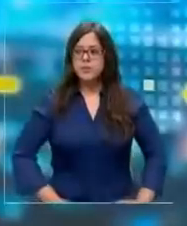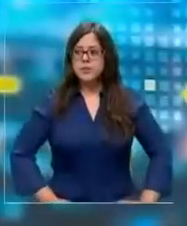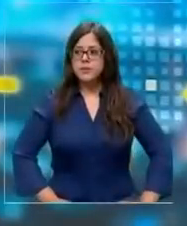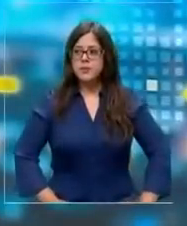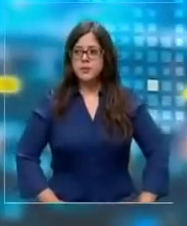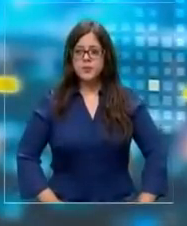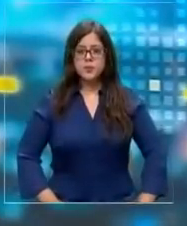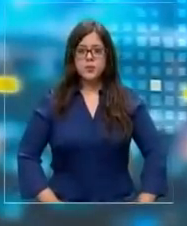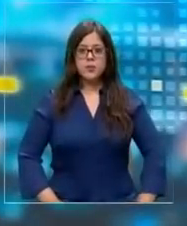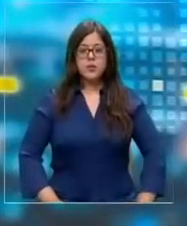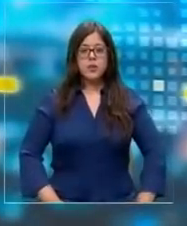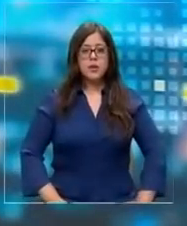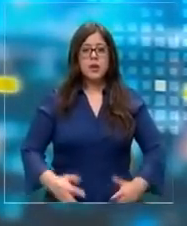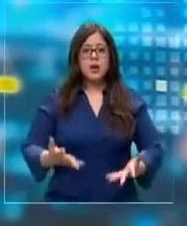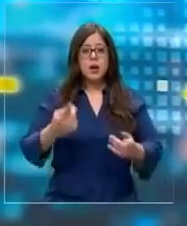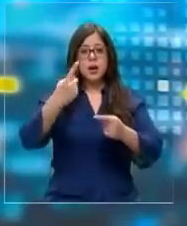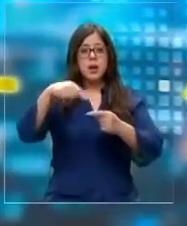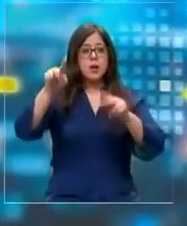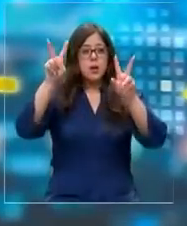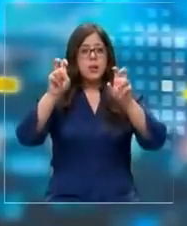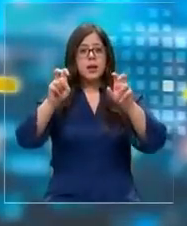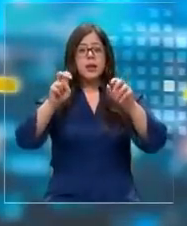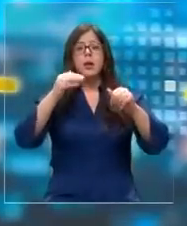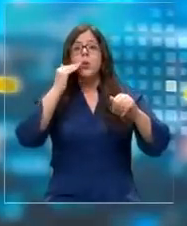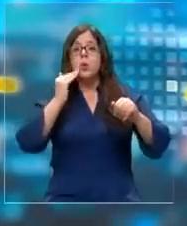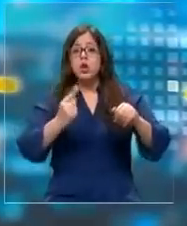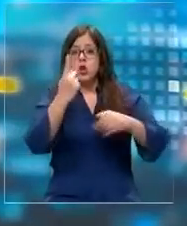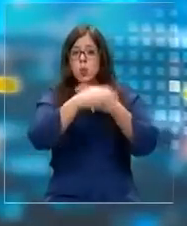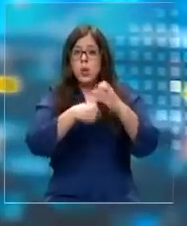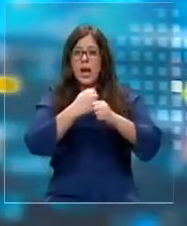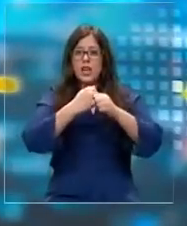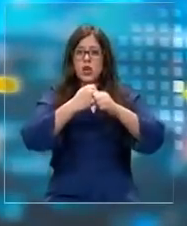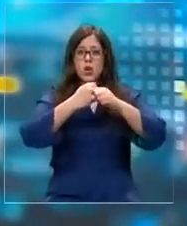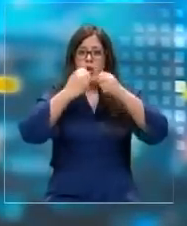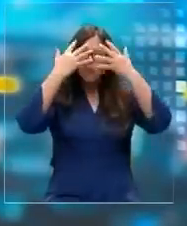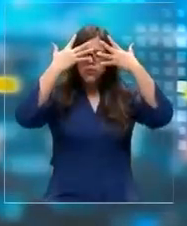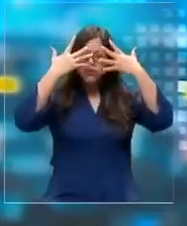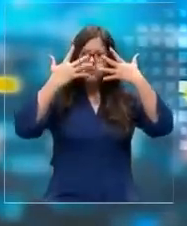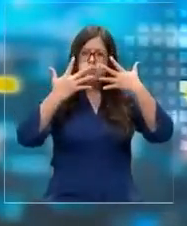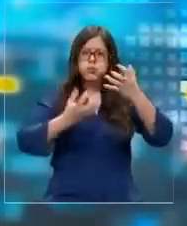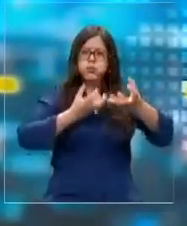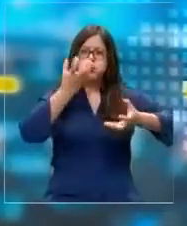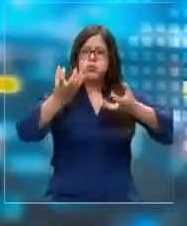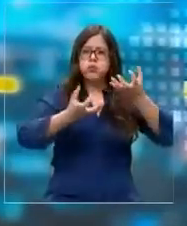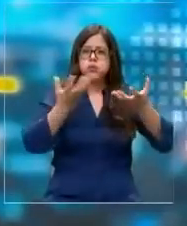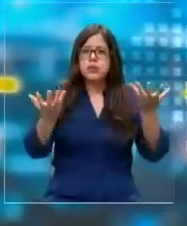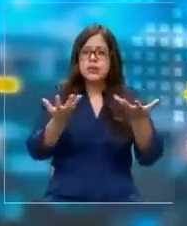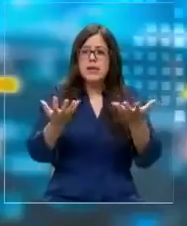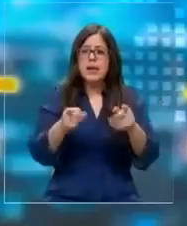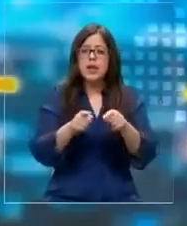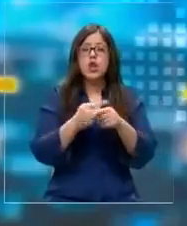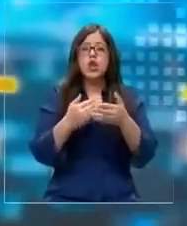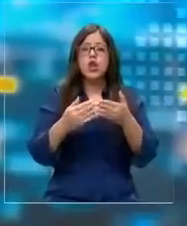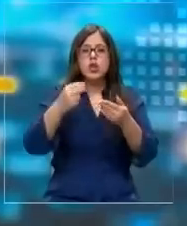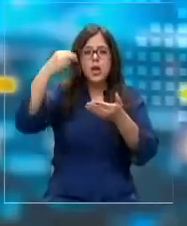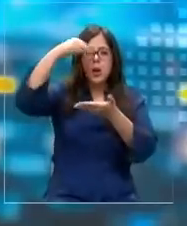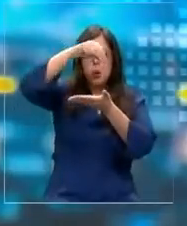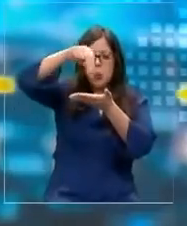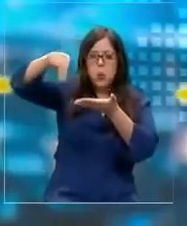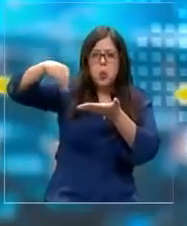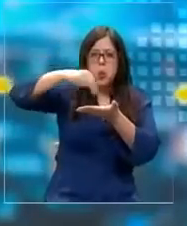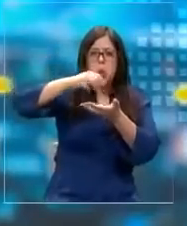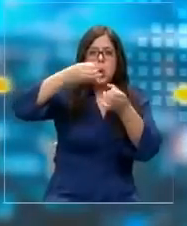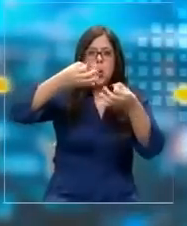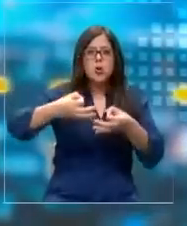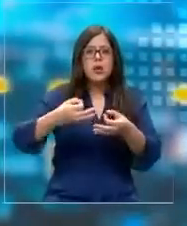Con graves quemaduras en sus pies quedó un niño de apenas un año que empisó soda cáustica que había sido derramada por una planta de esbal